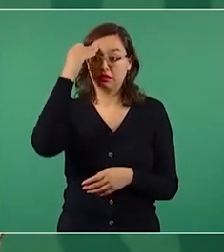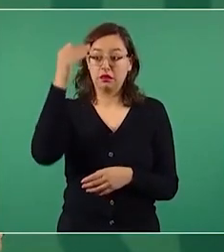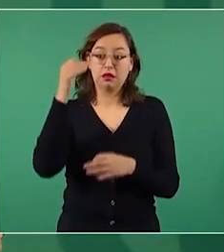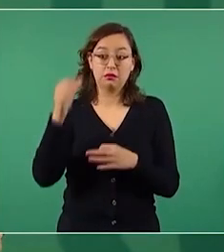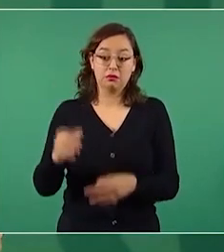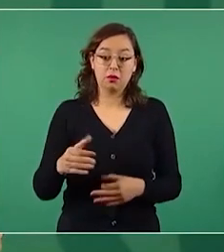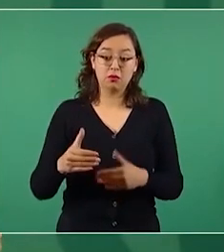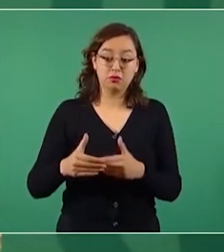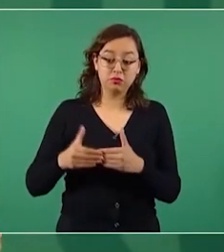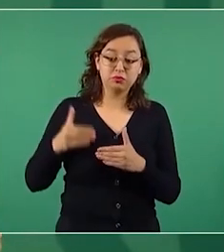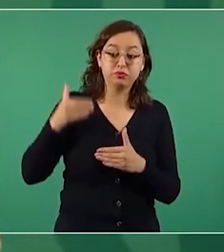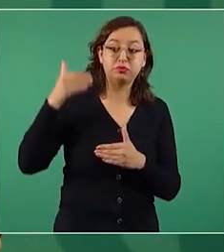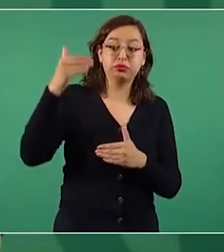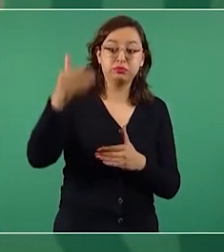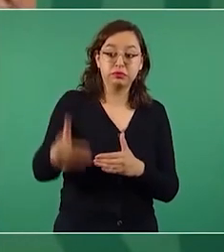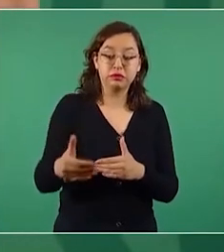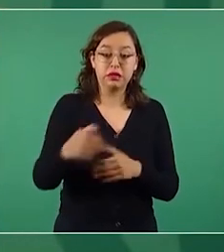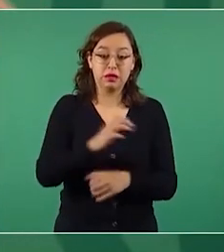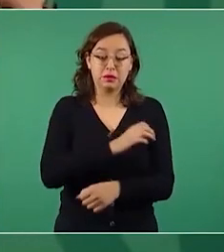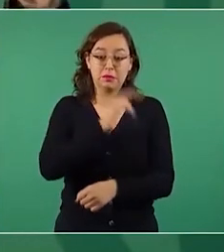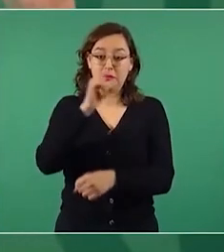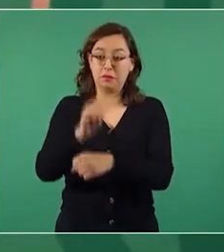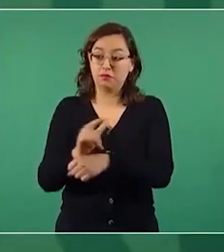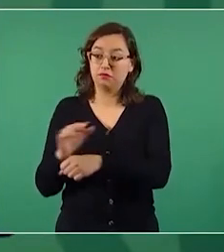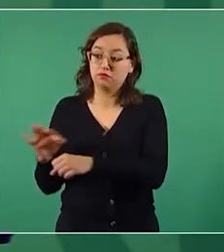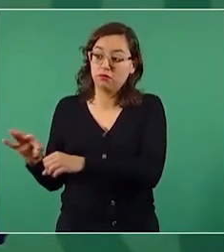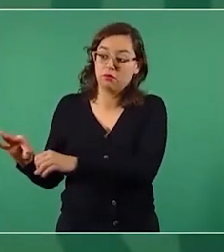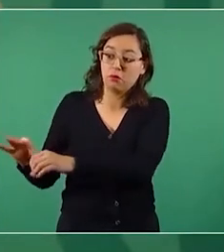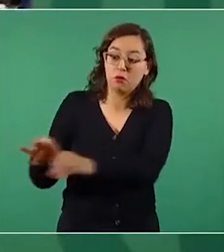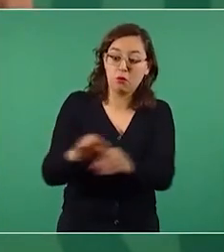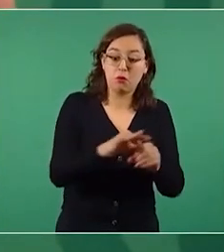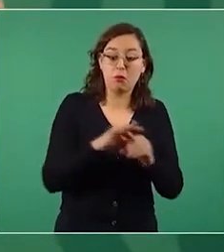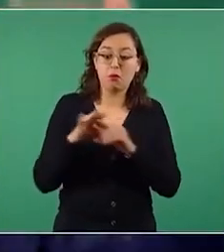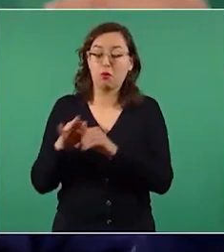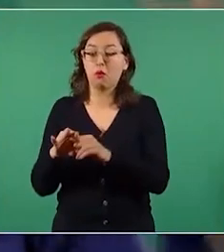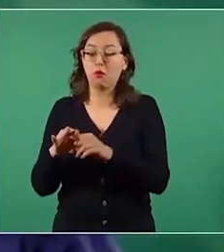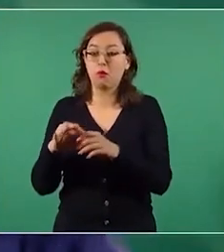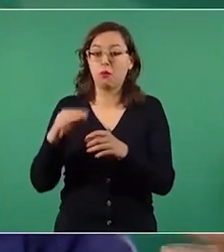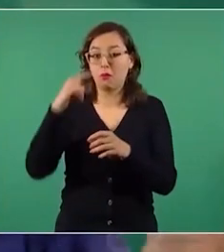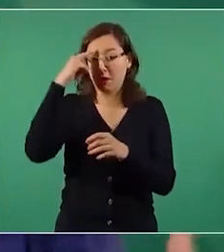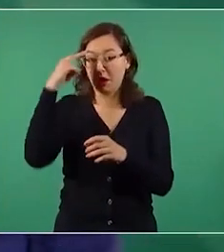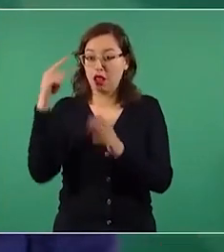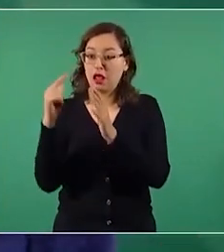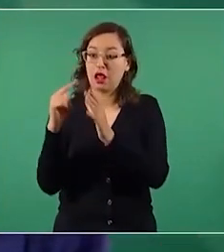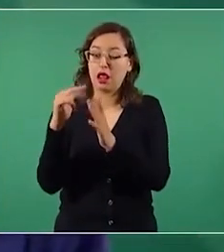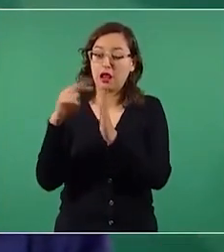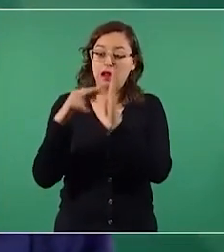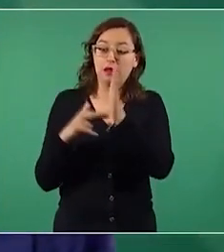un ejercicio democrático de revocación del mandato